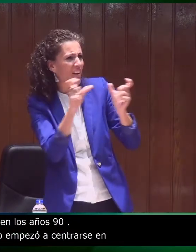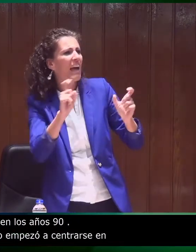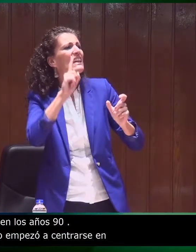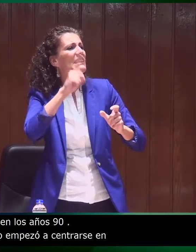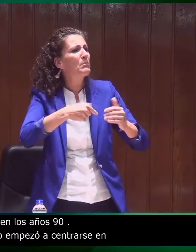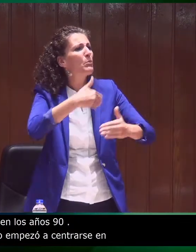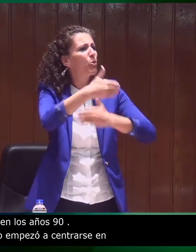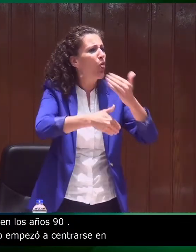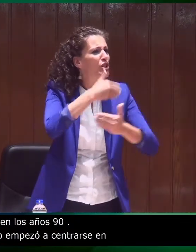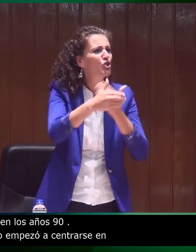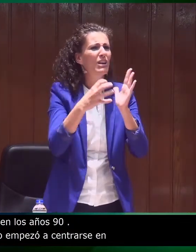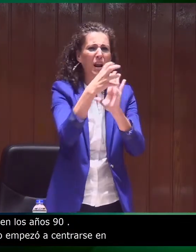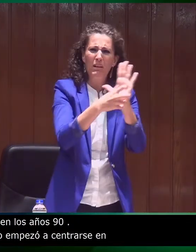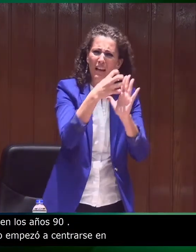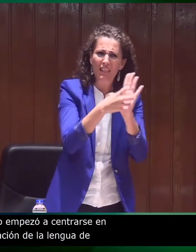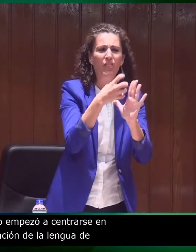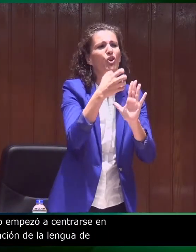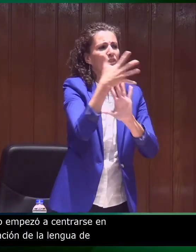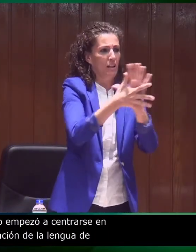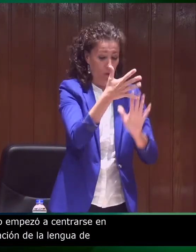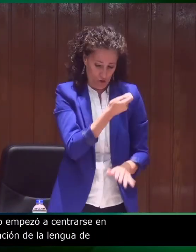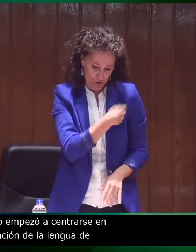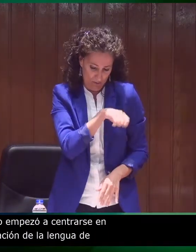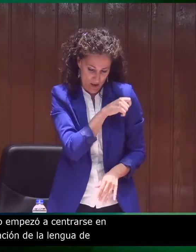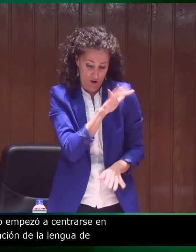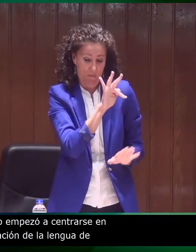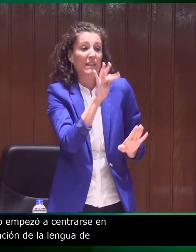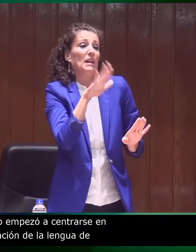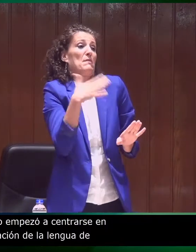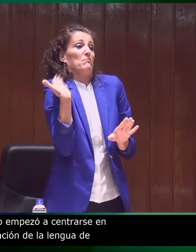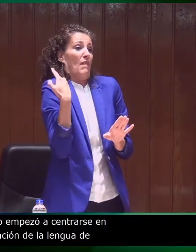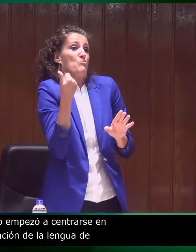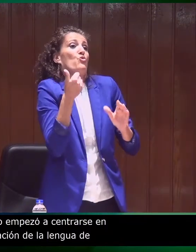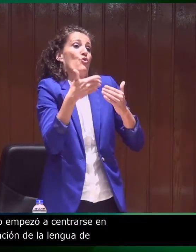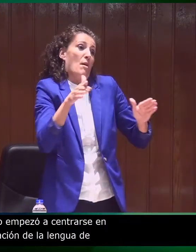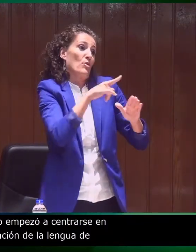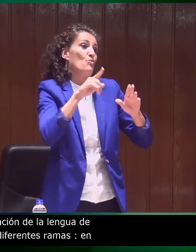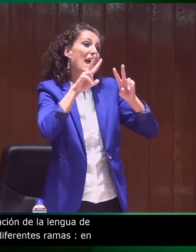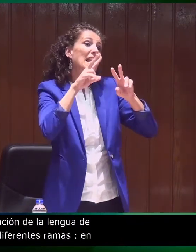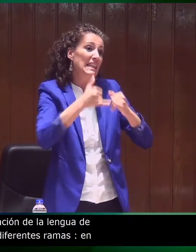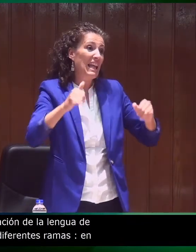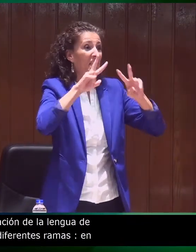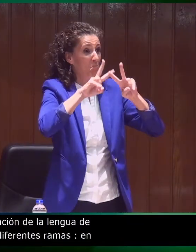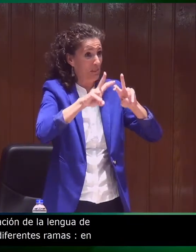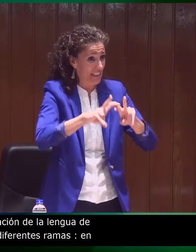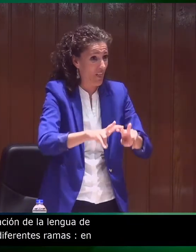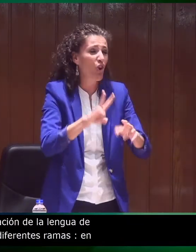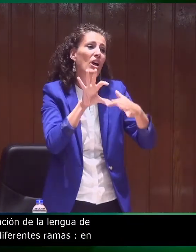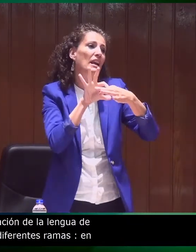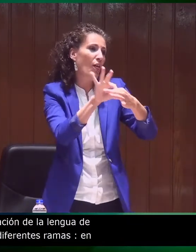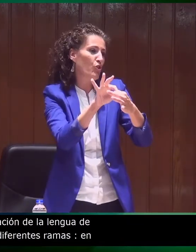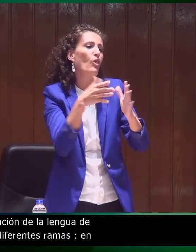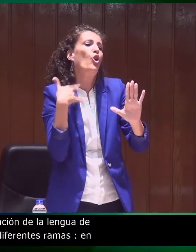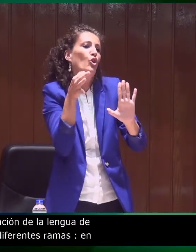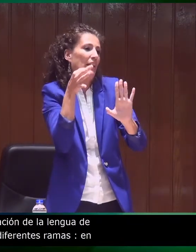en procesos de gramática de la lengua de signos española y recientemente ha abierto una línea de